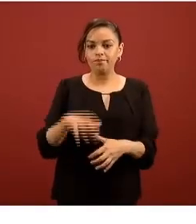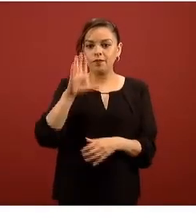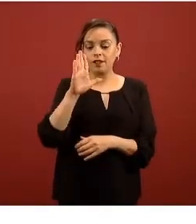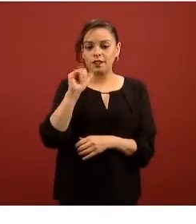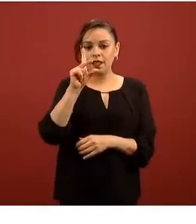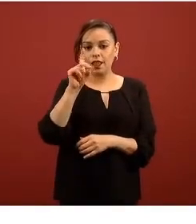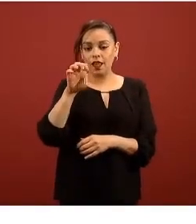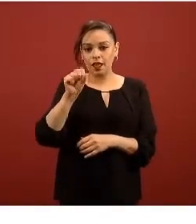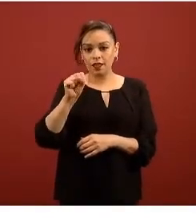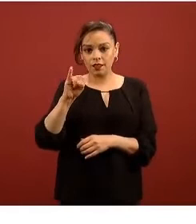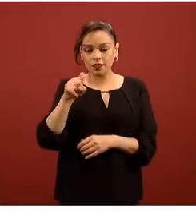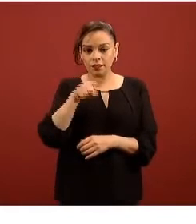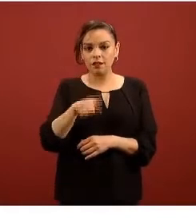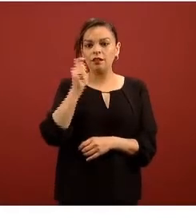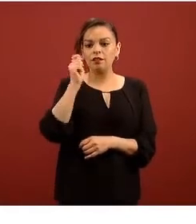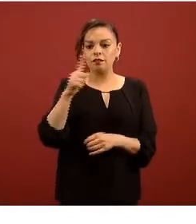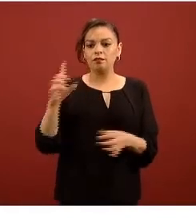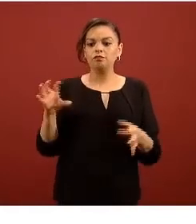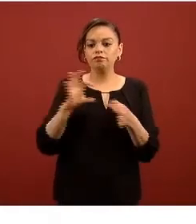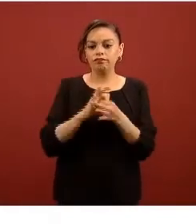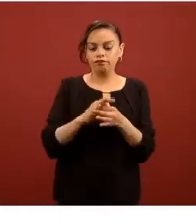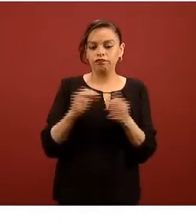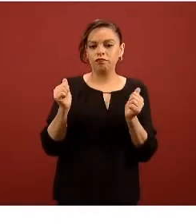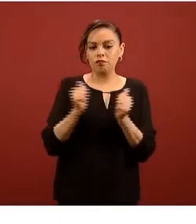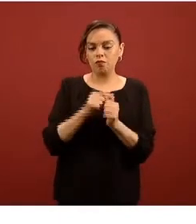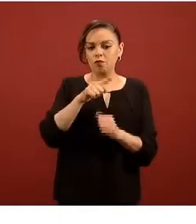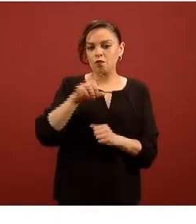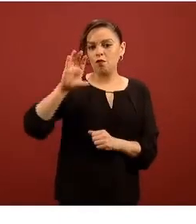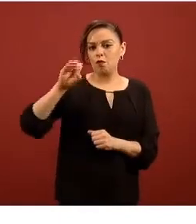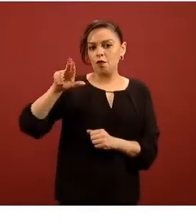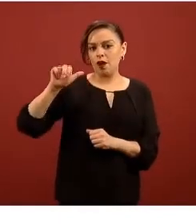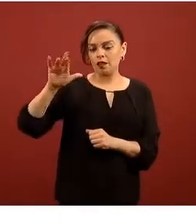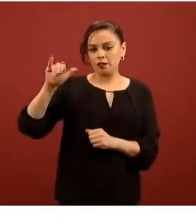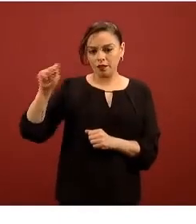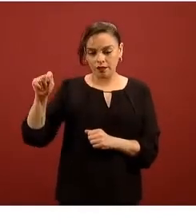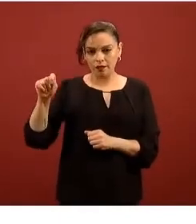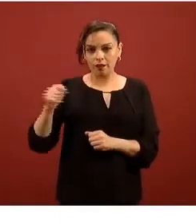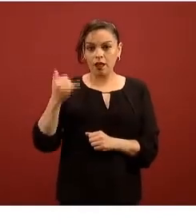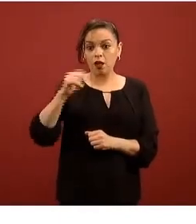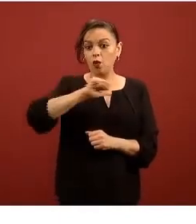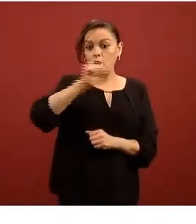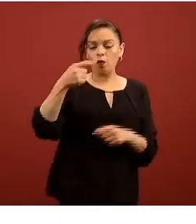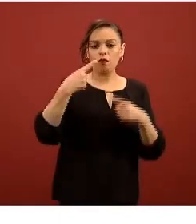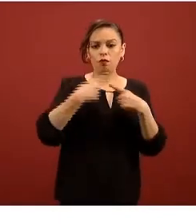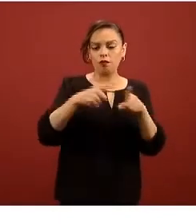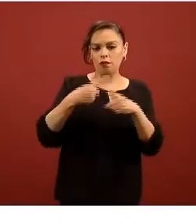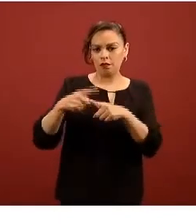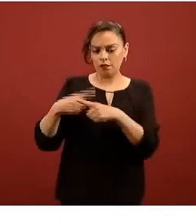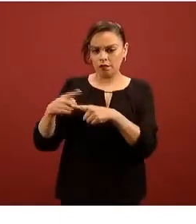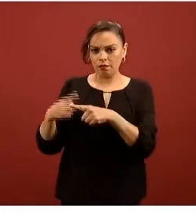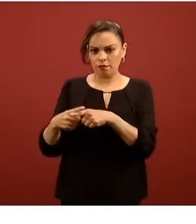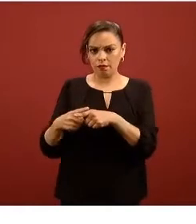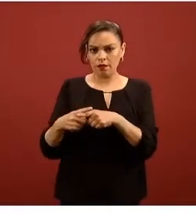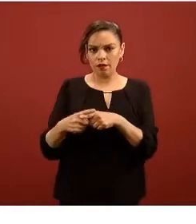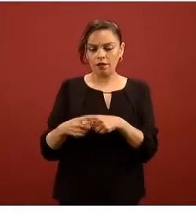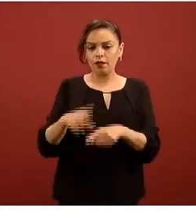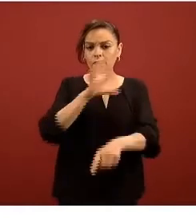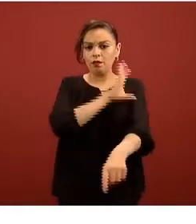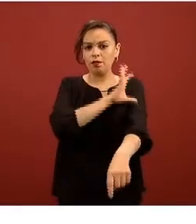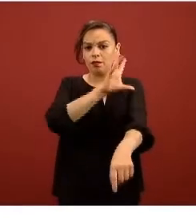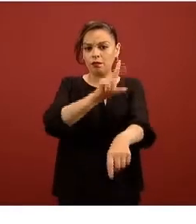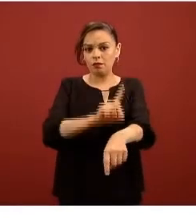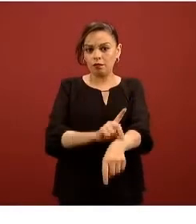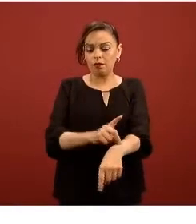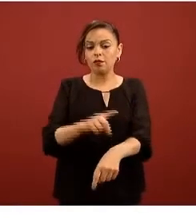públicos de investigación del CONACYT y en colaboración con algunos otros centros pero teniendo la coordinación ahí en el